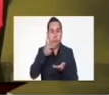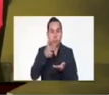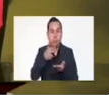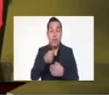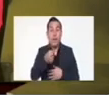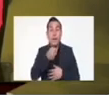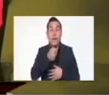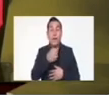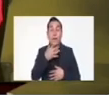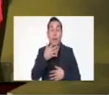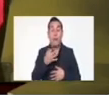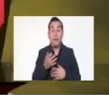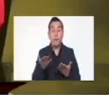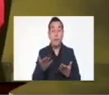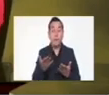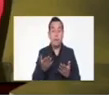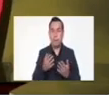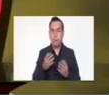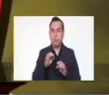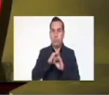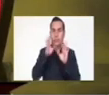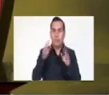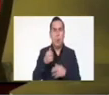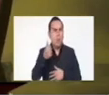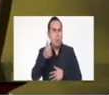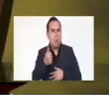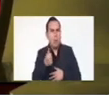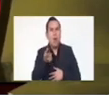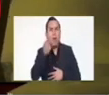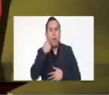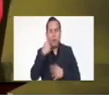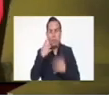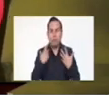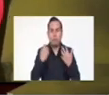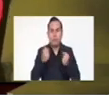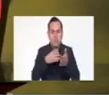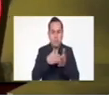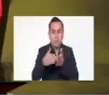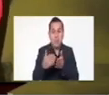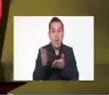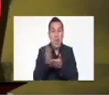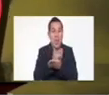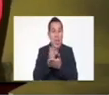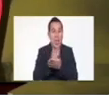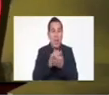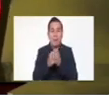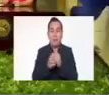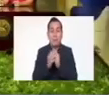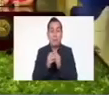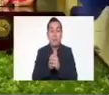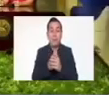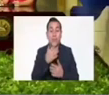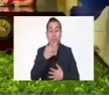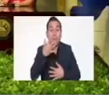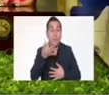y el presidente ya dijo de que la muchacha está bien, que no la han desaparecido, de que está